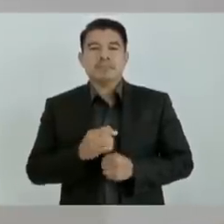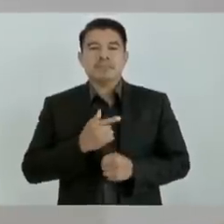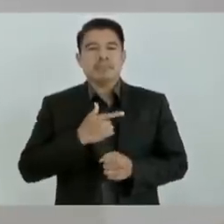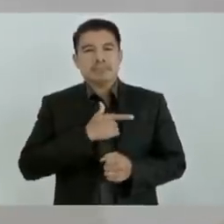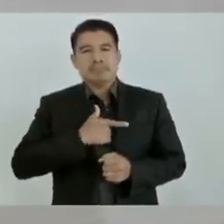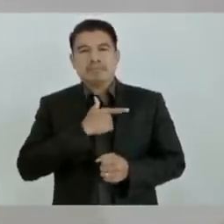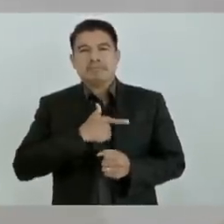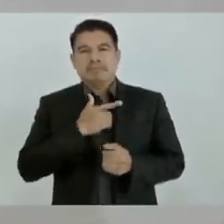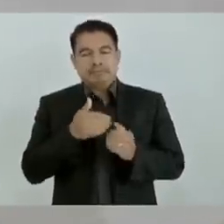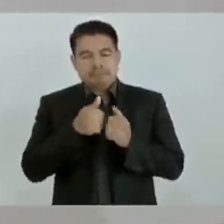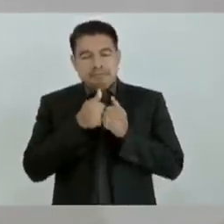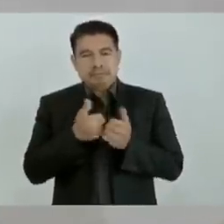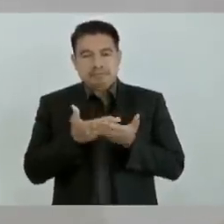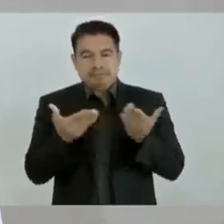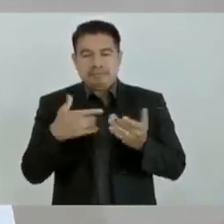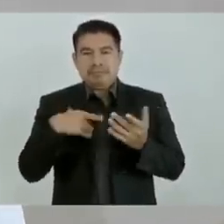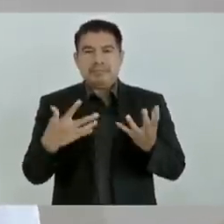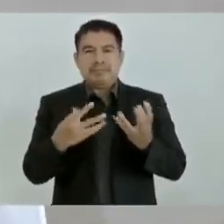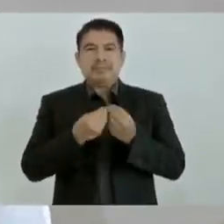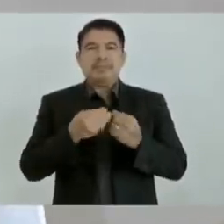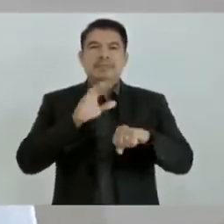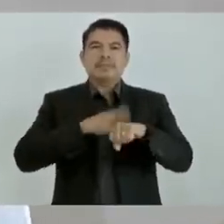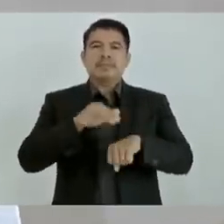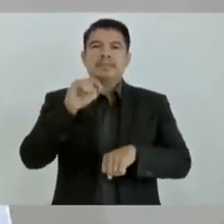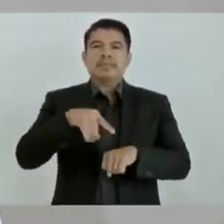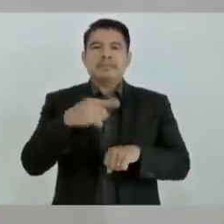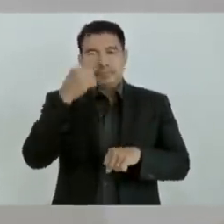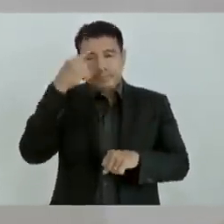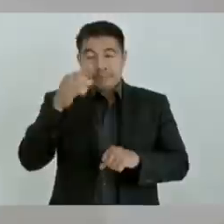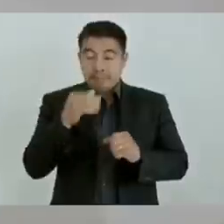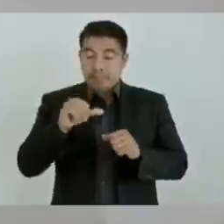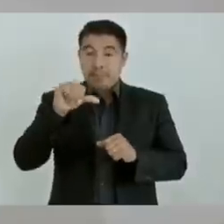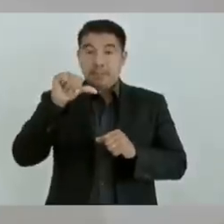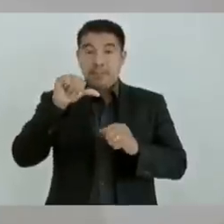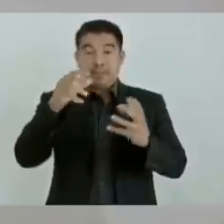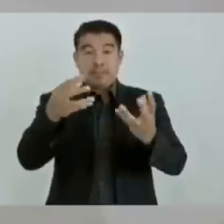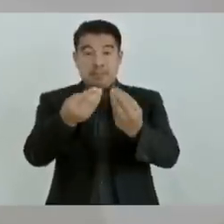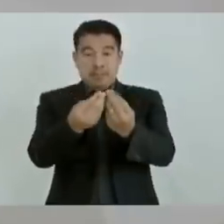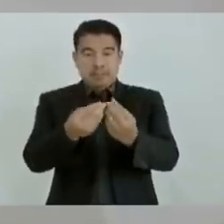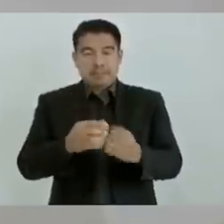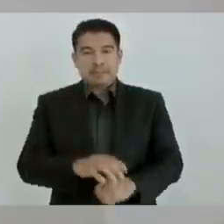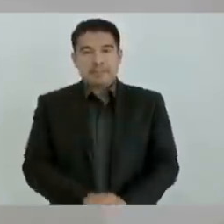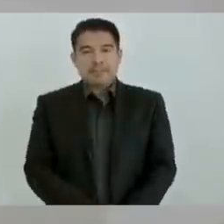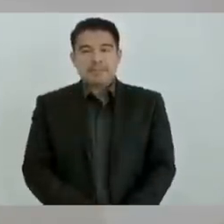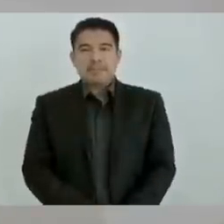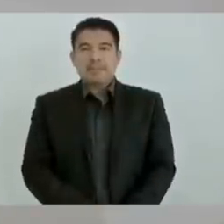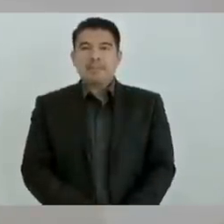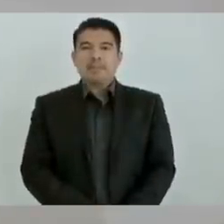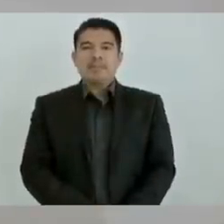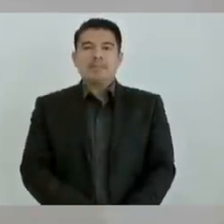aquí con ustedes en la